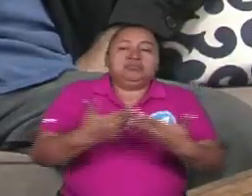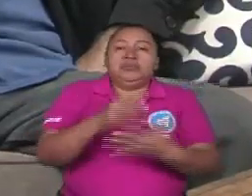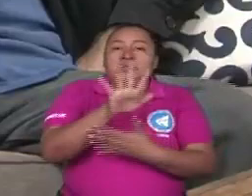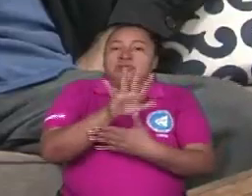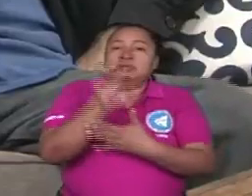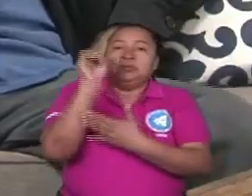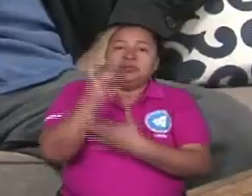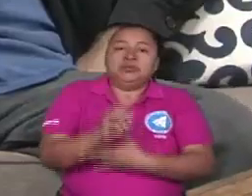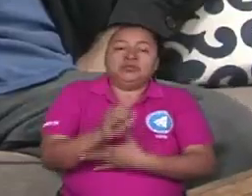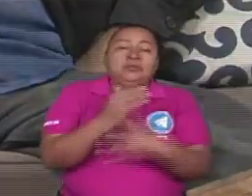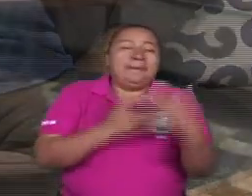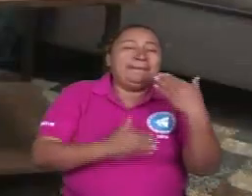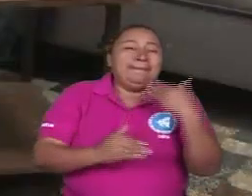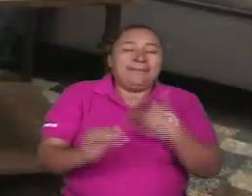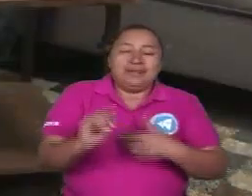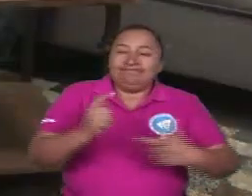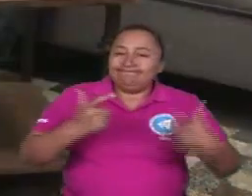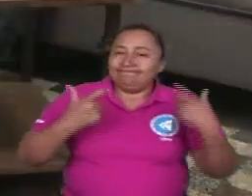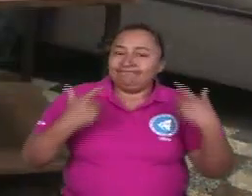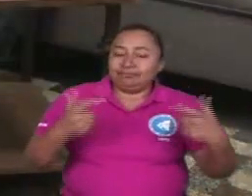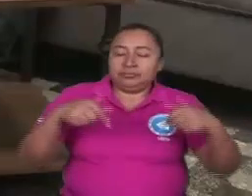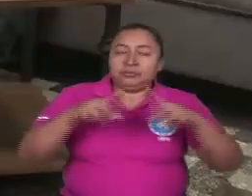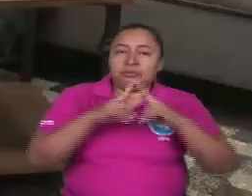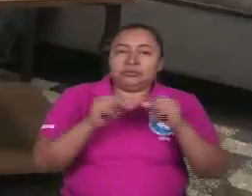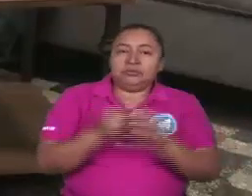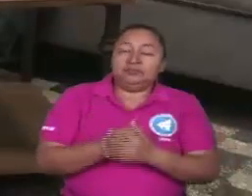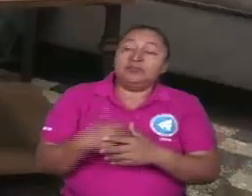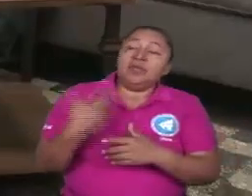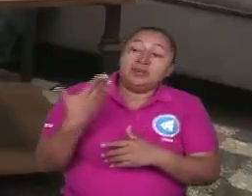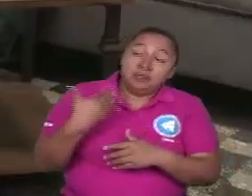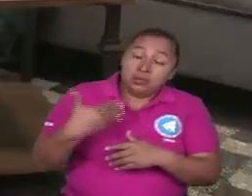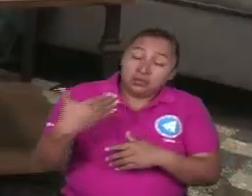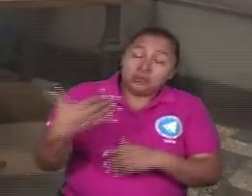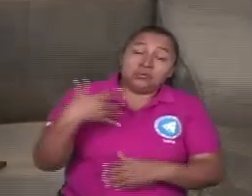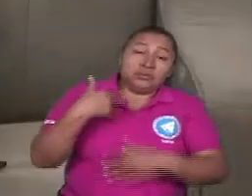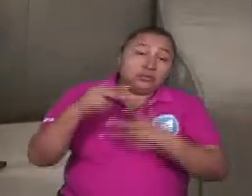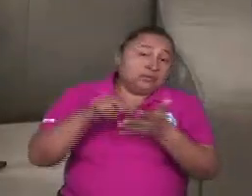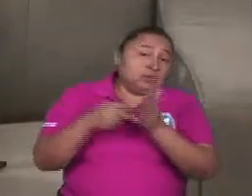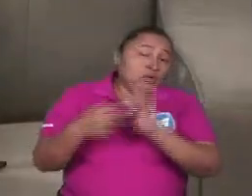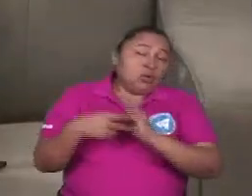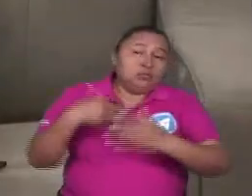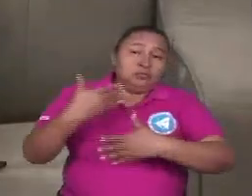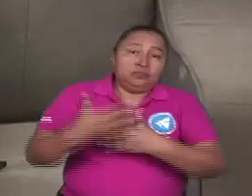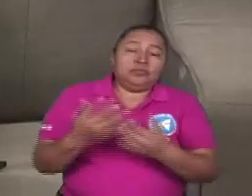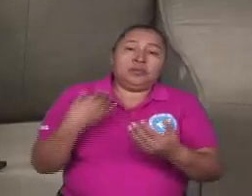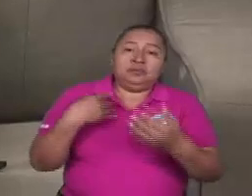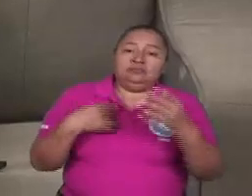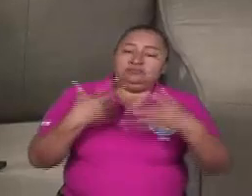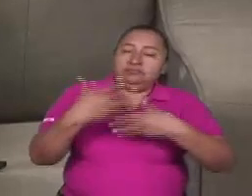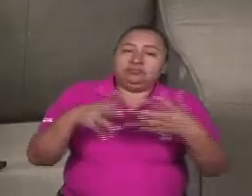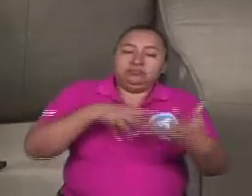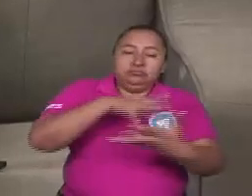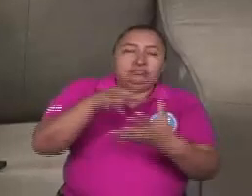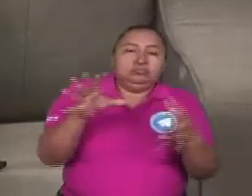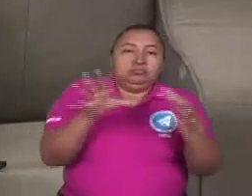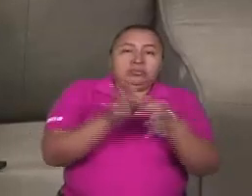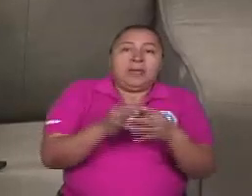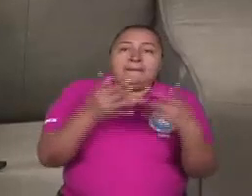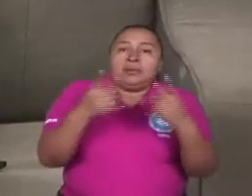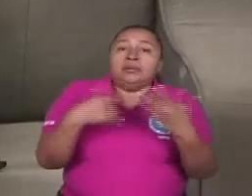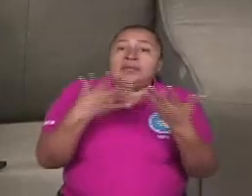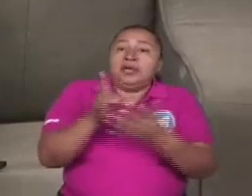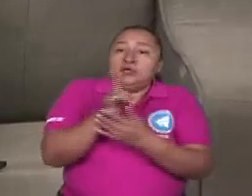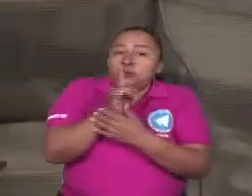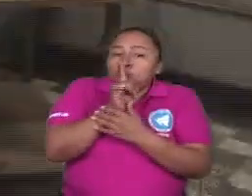% más rico de este país. Y un proceso que implicó también organización, movilización, pero también clandestinidad.